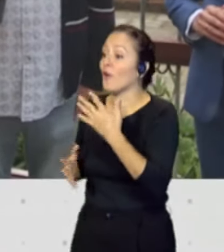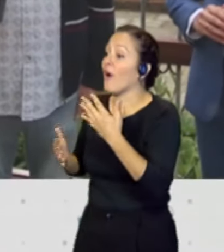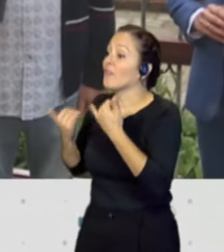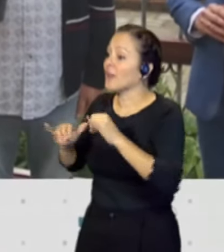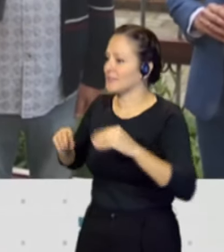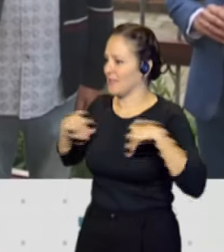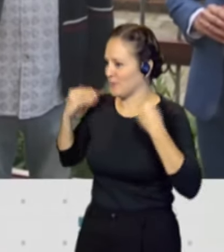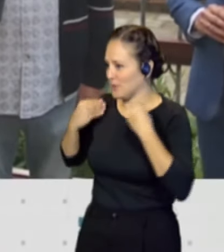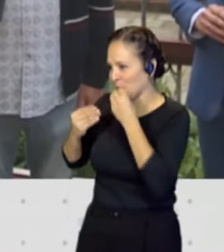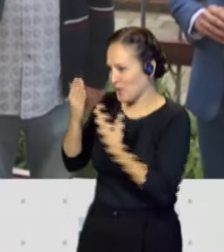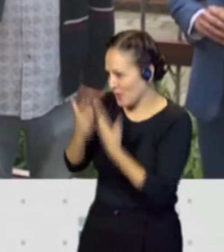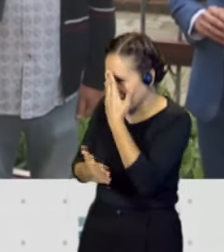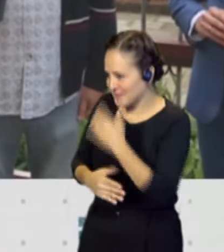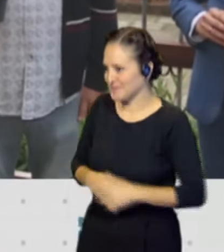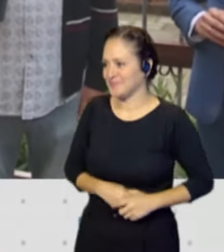Muy buenos días.